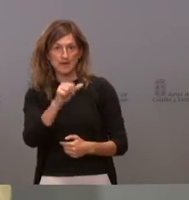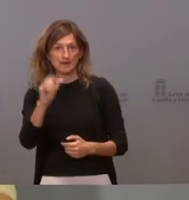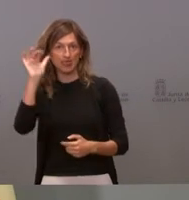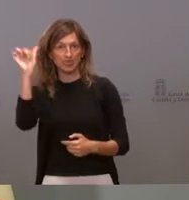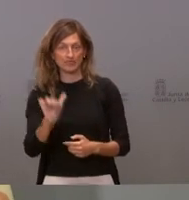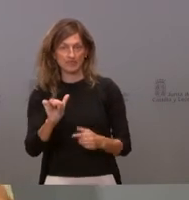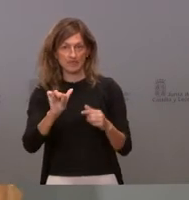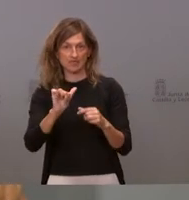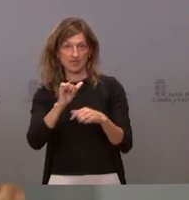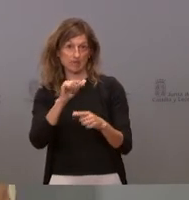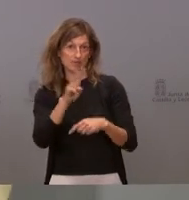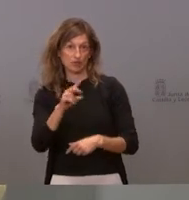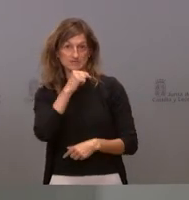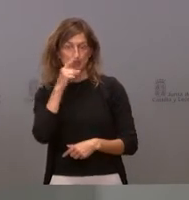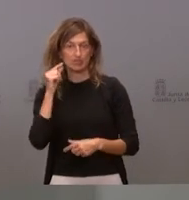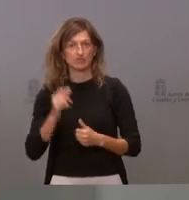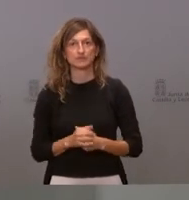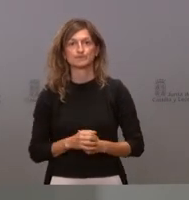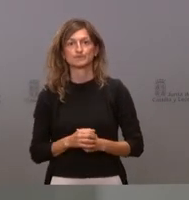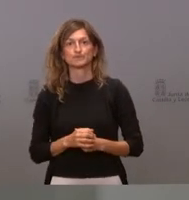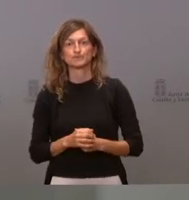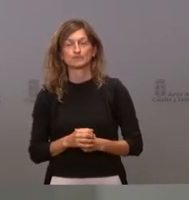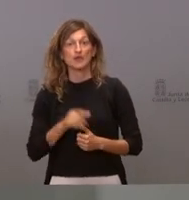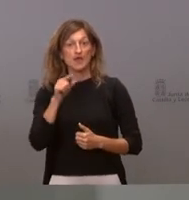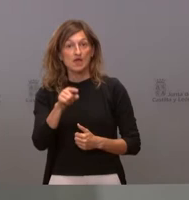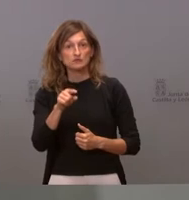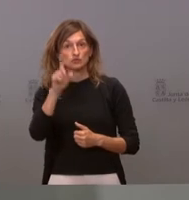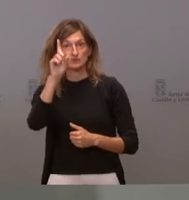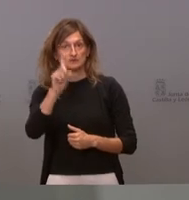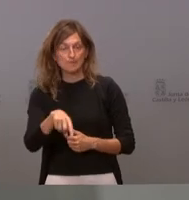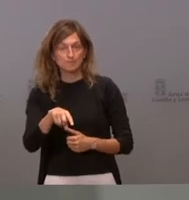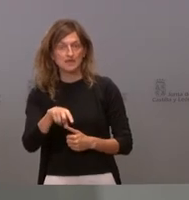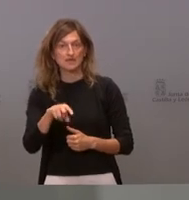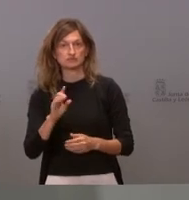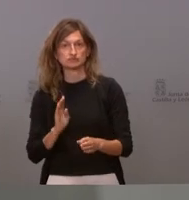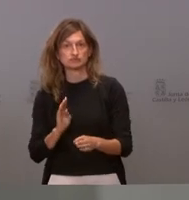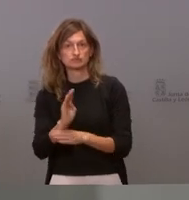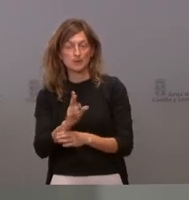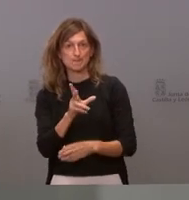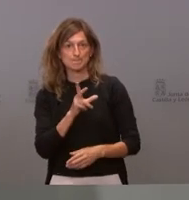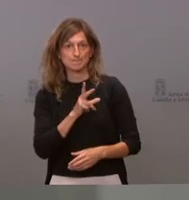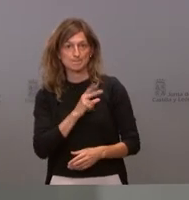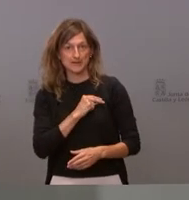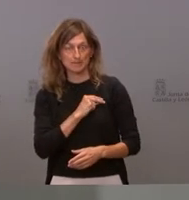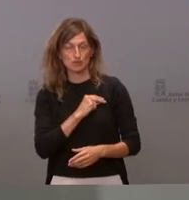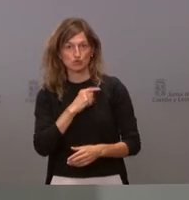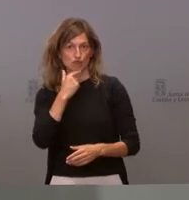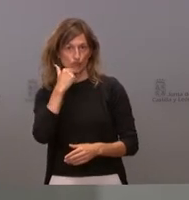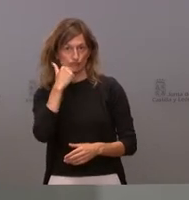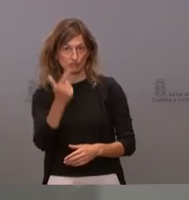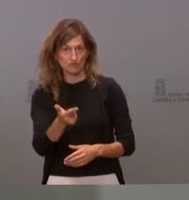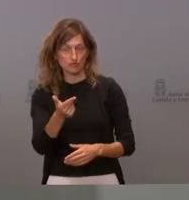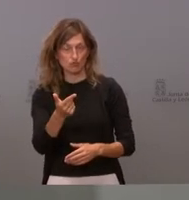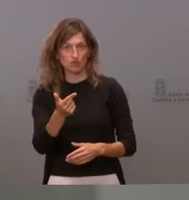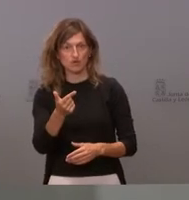de Valladolid. Esto irá acompañado, además, de la dotación del premio que ya anunciamos en su